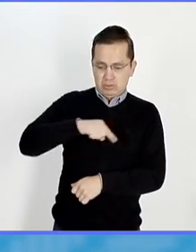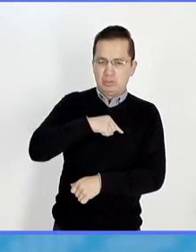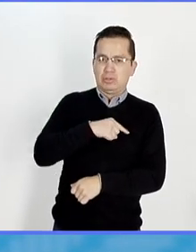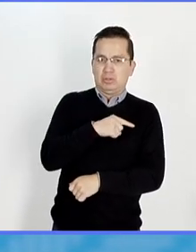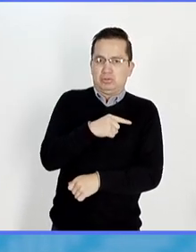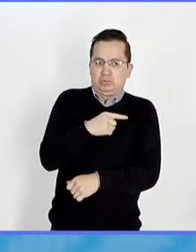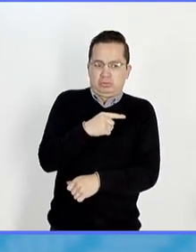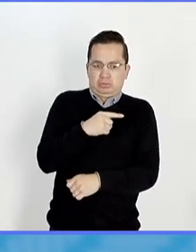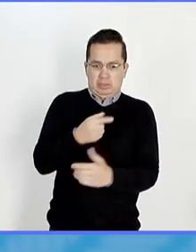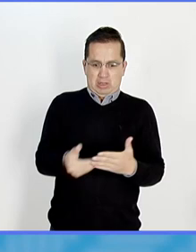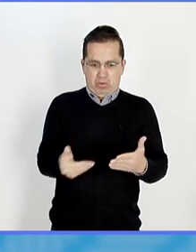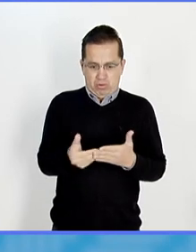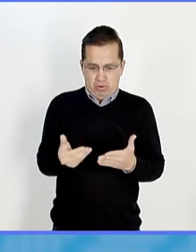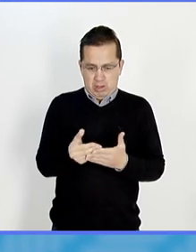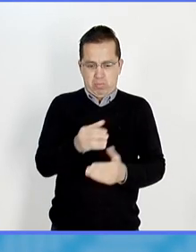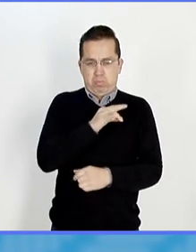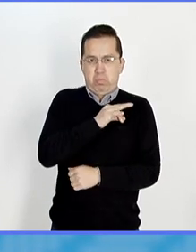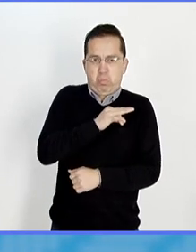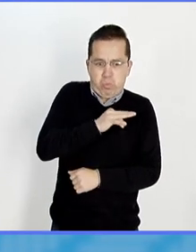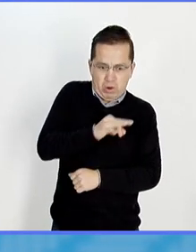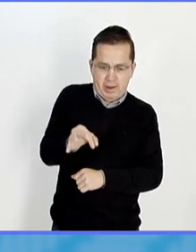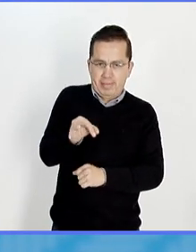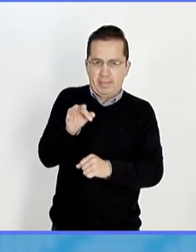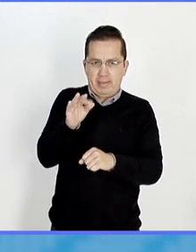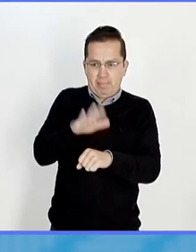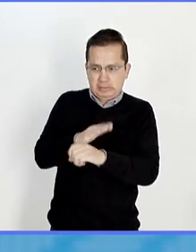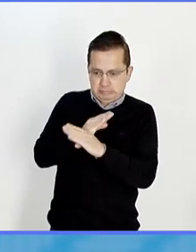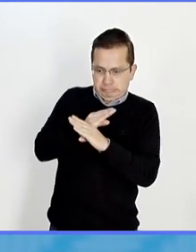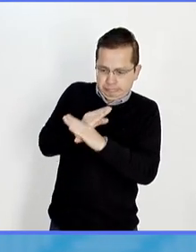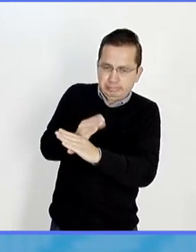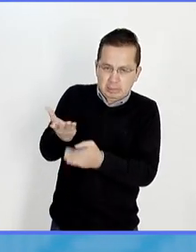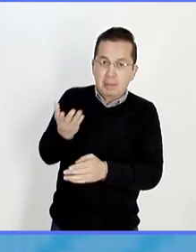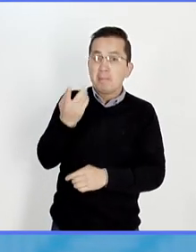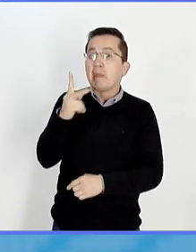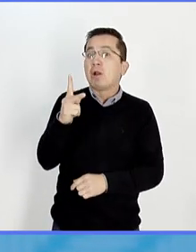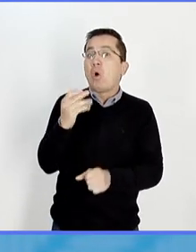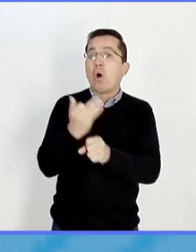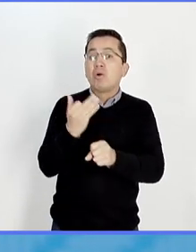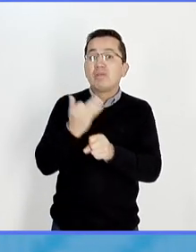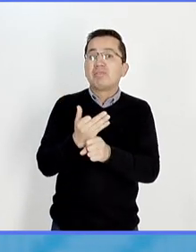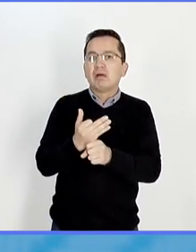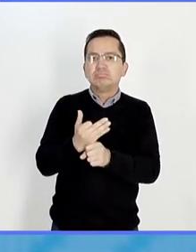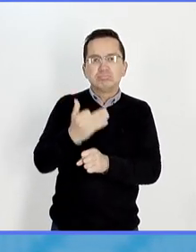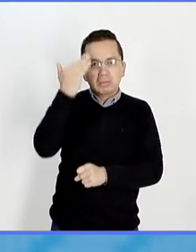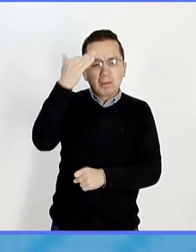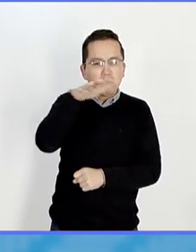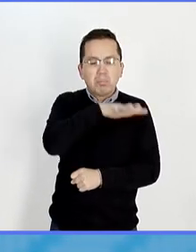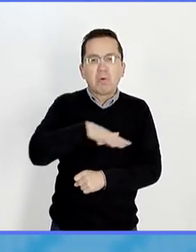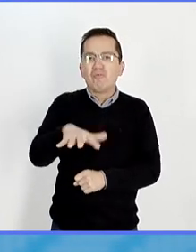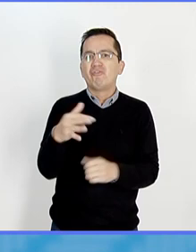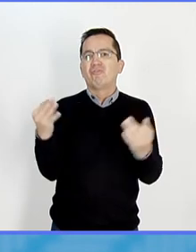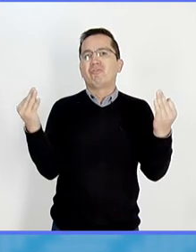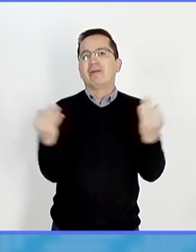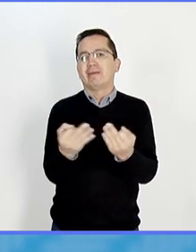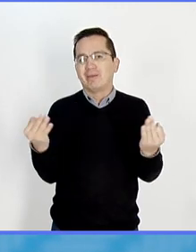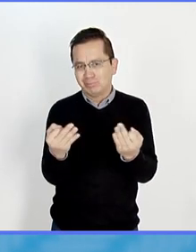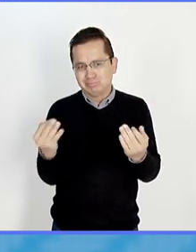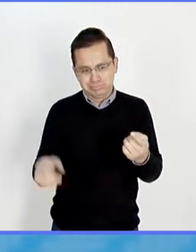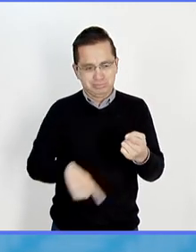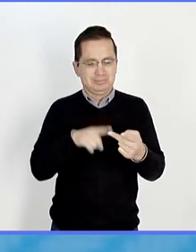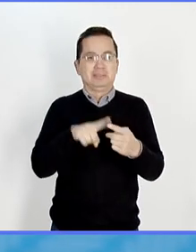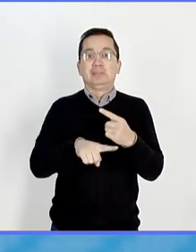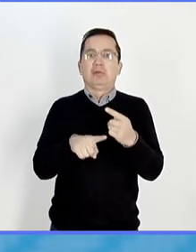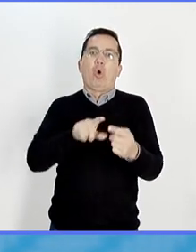o lo que nos hace pensar esto es que pues estamos en temporada de frío y entonces convivimos con otros virus como la influenza y también hay otras